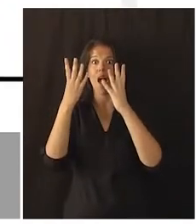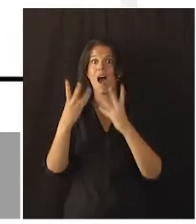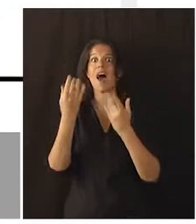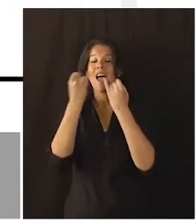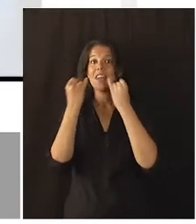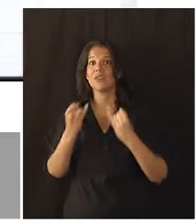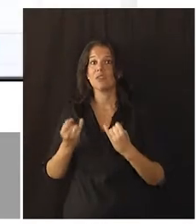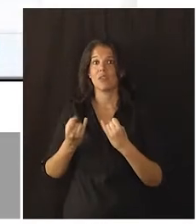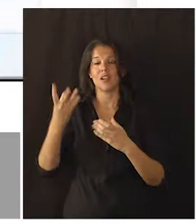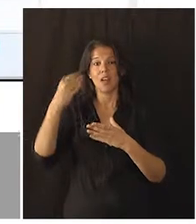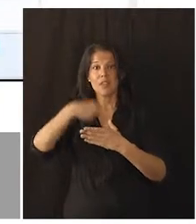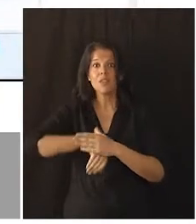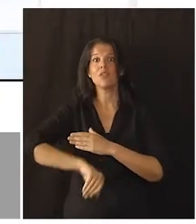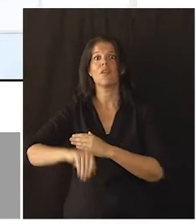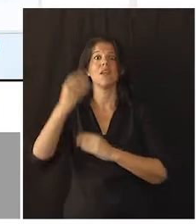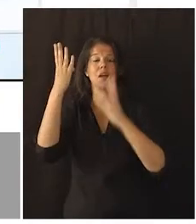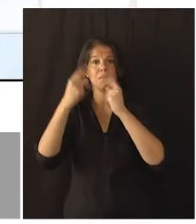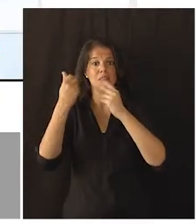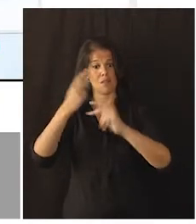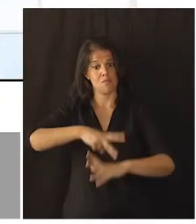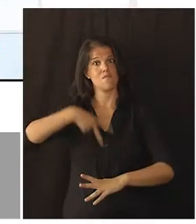Administración General del Estado.